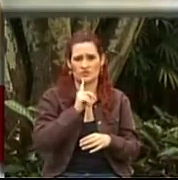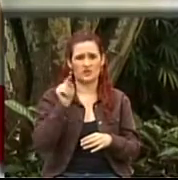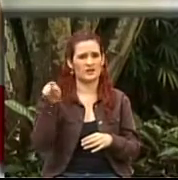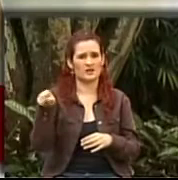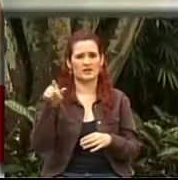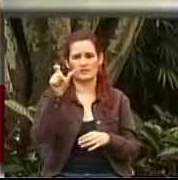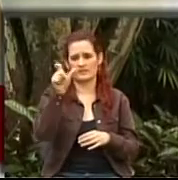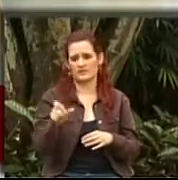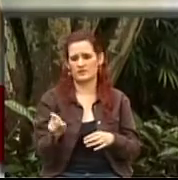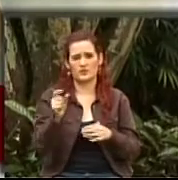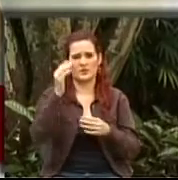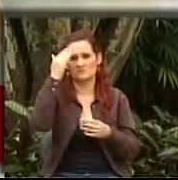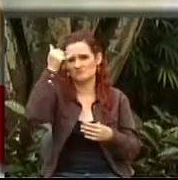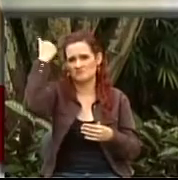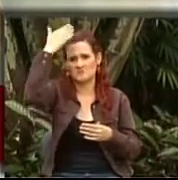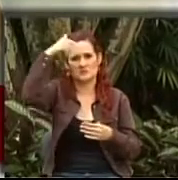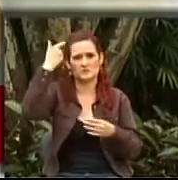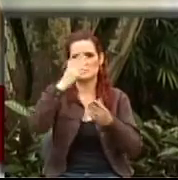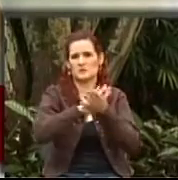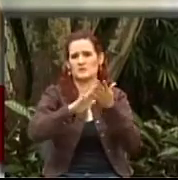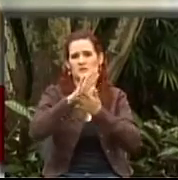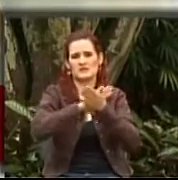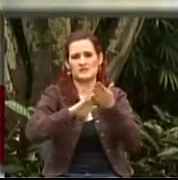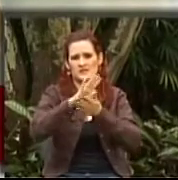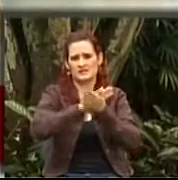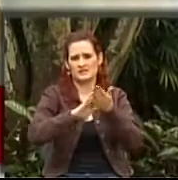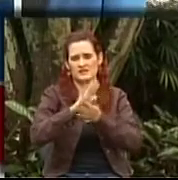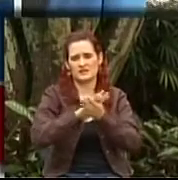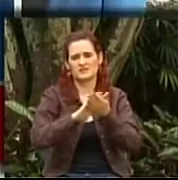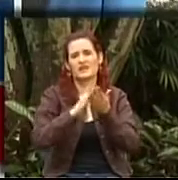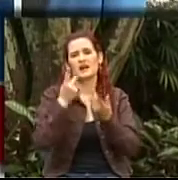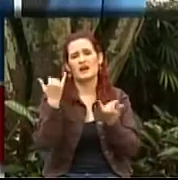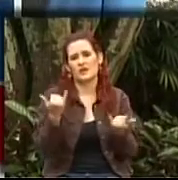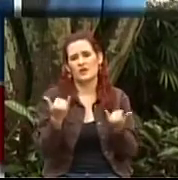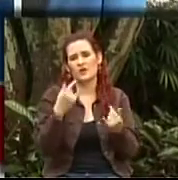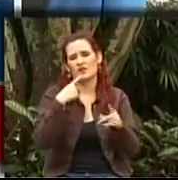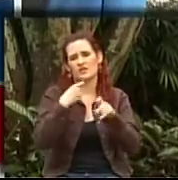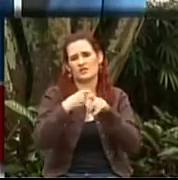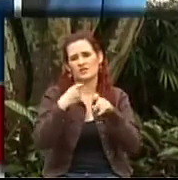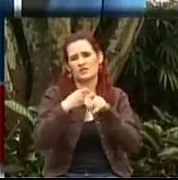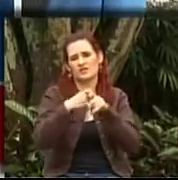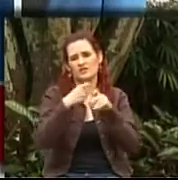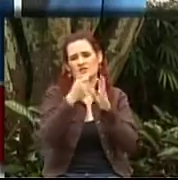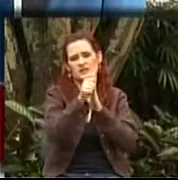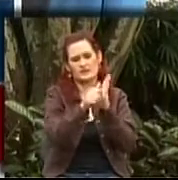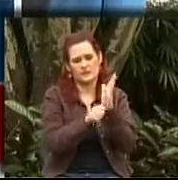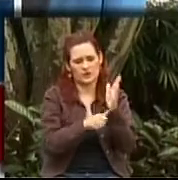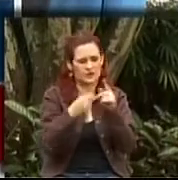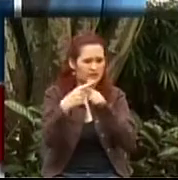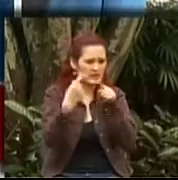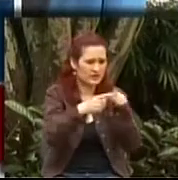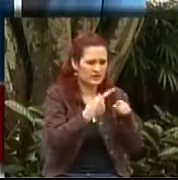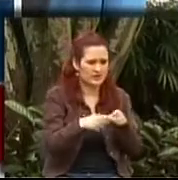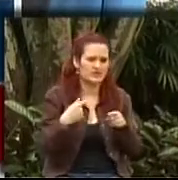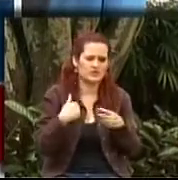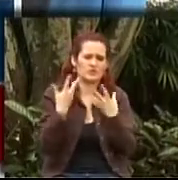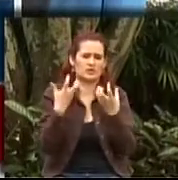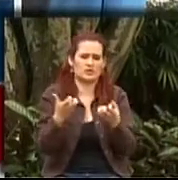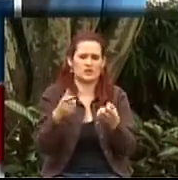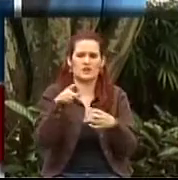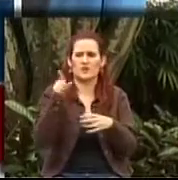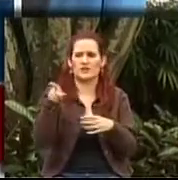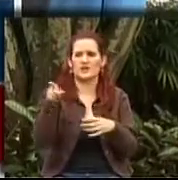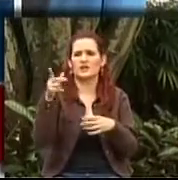Y nos ha sido imposible, como te digo, ubicarla en alguna parte. Entonces, ahora que veo este programa me interesa demasiado